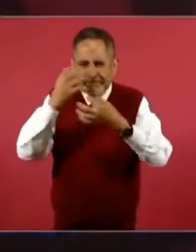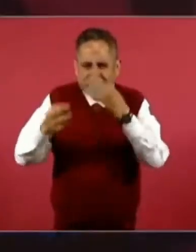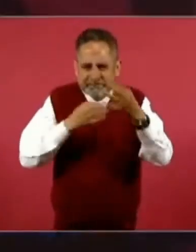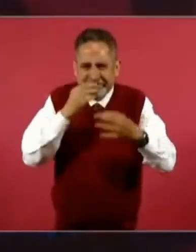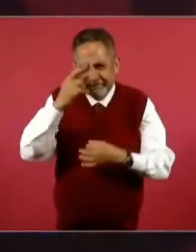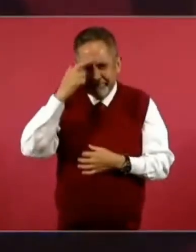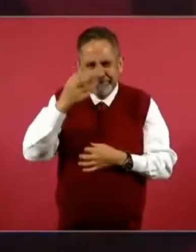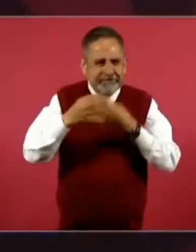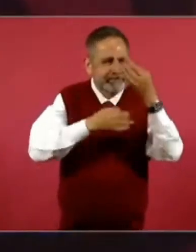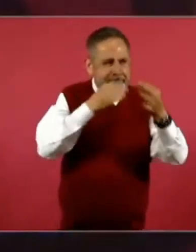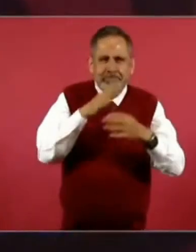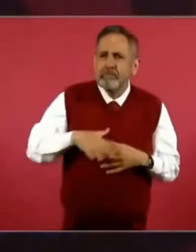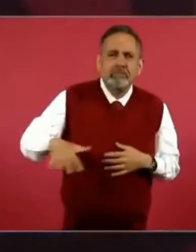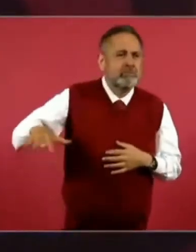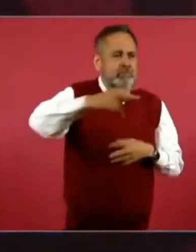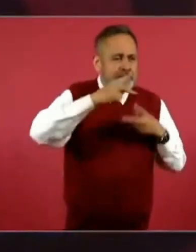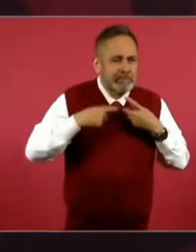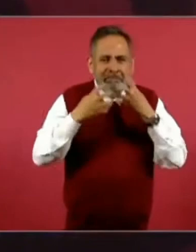consigna popular.